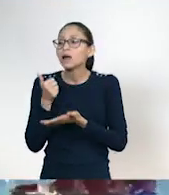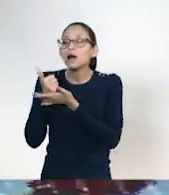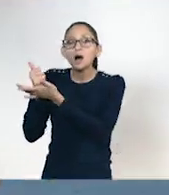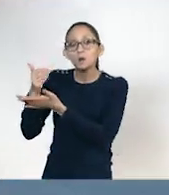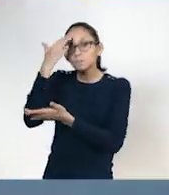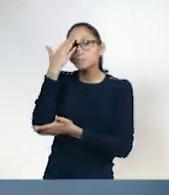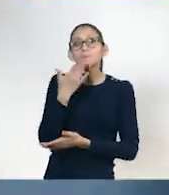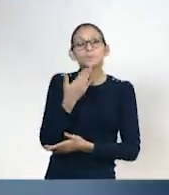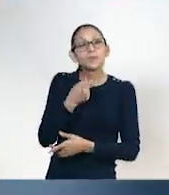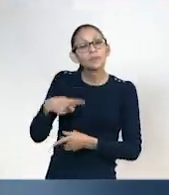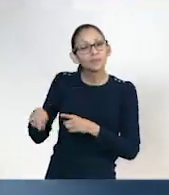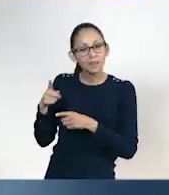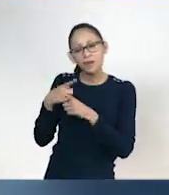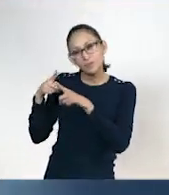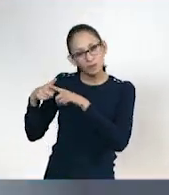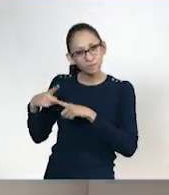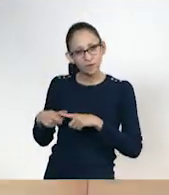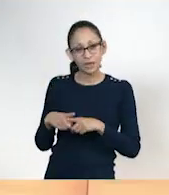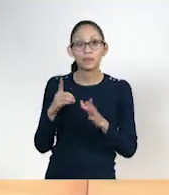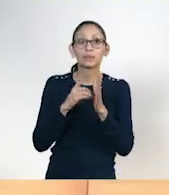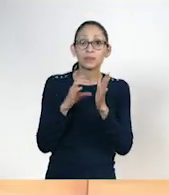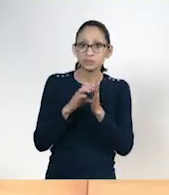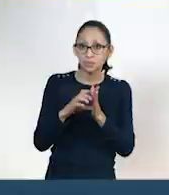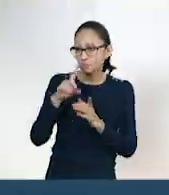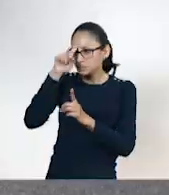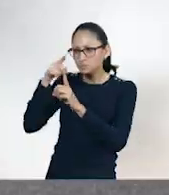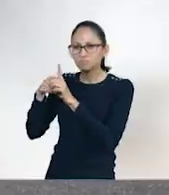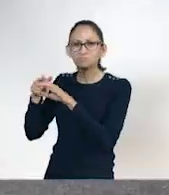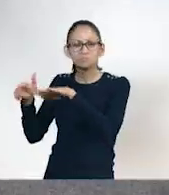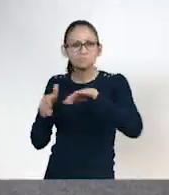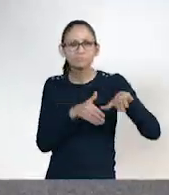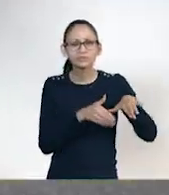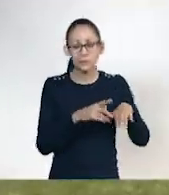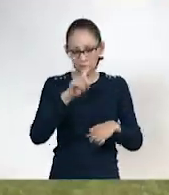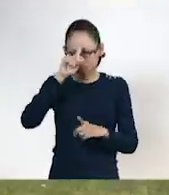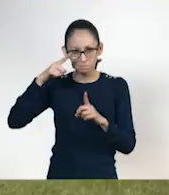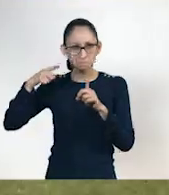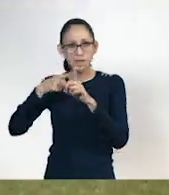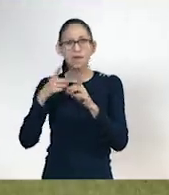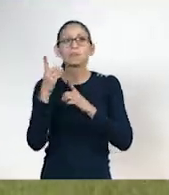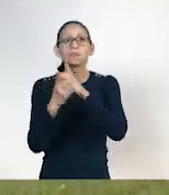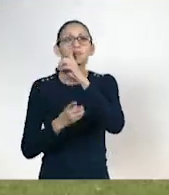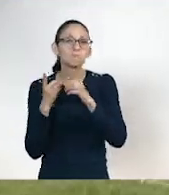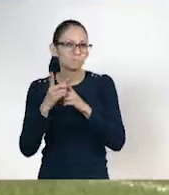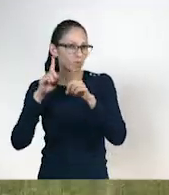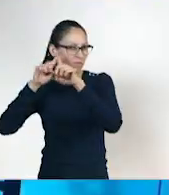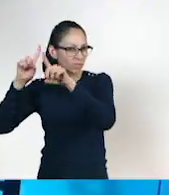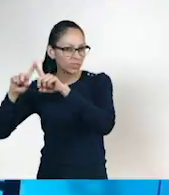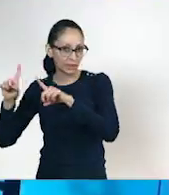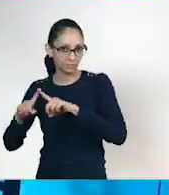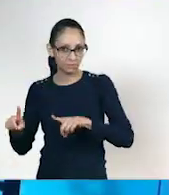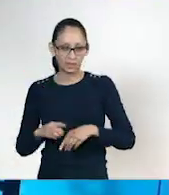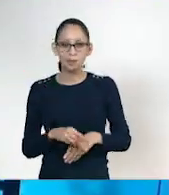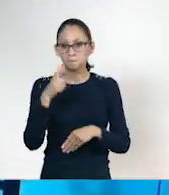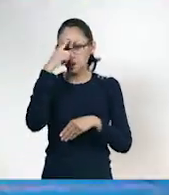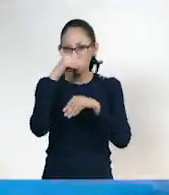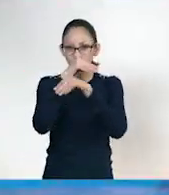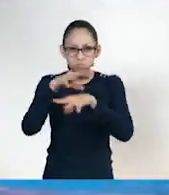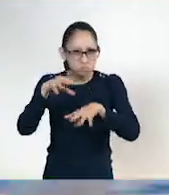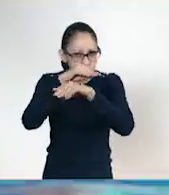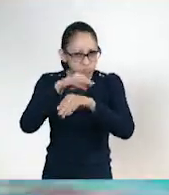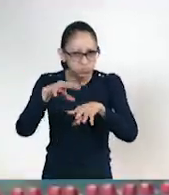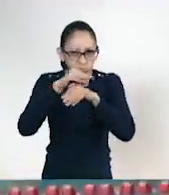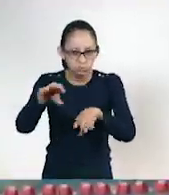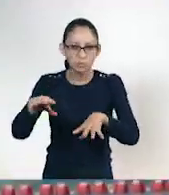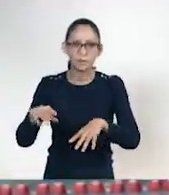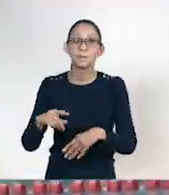habilidades y no en la discapacidad, lo que nos permite ver y difundir en todo el territorio nacional y más allá de